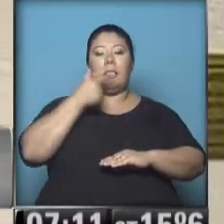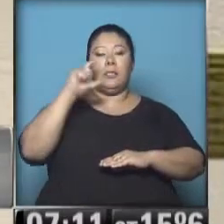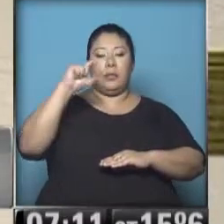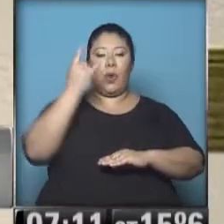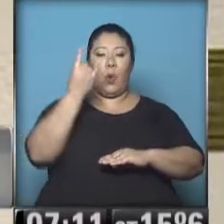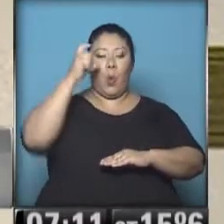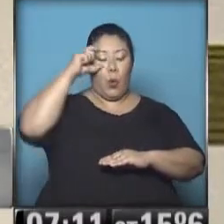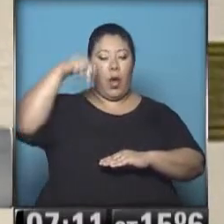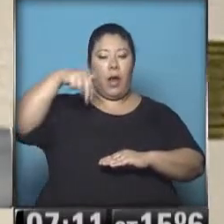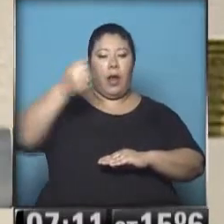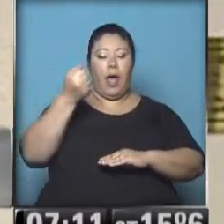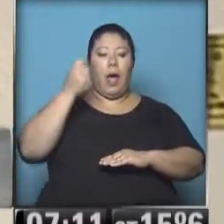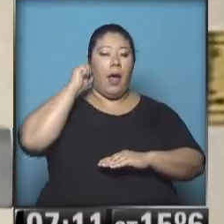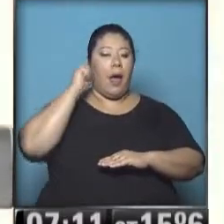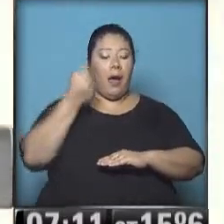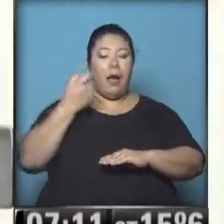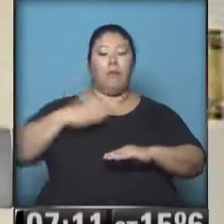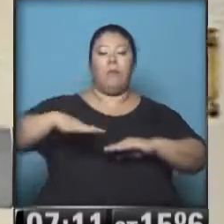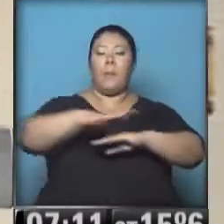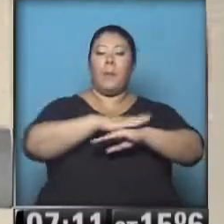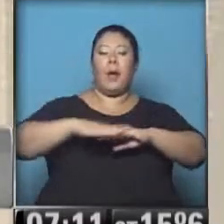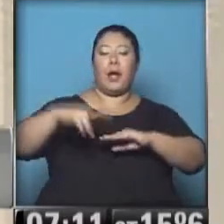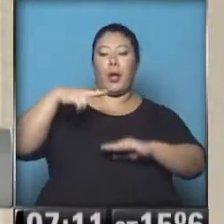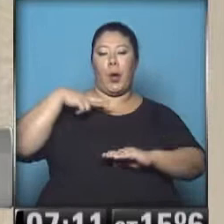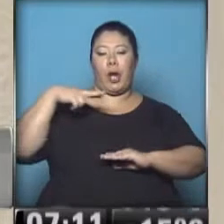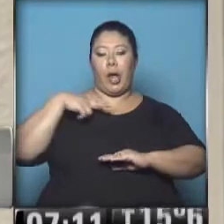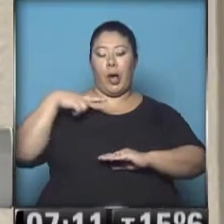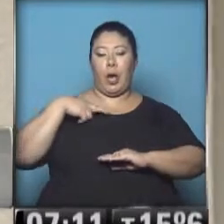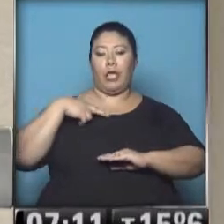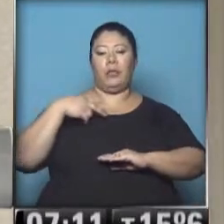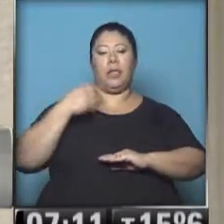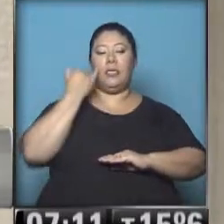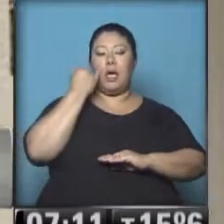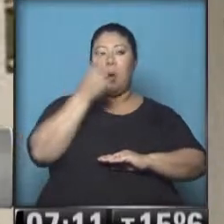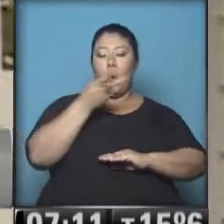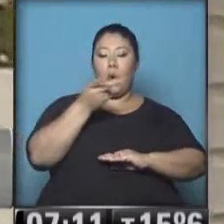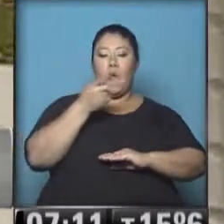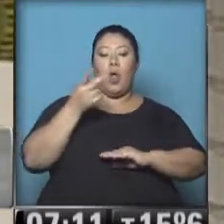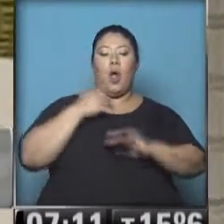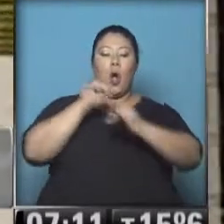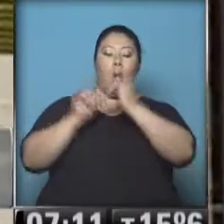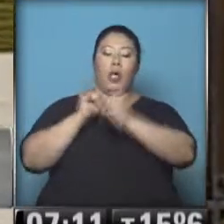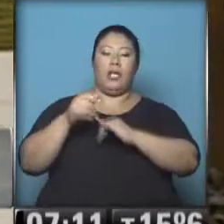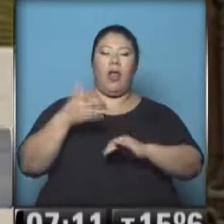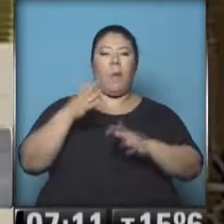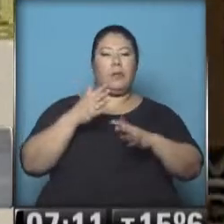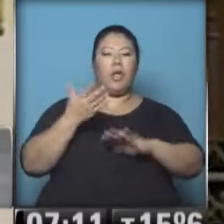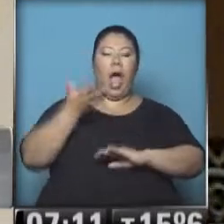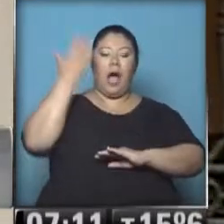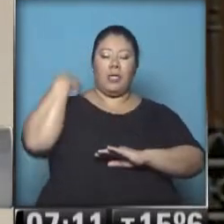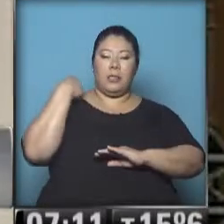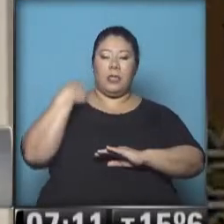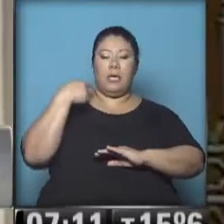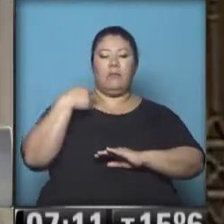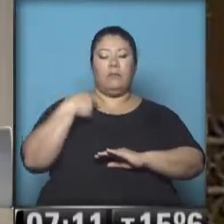barrio porteño de la Recoleta, como bien adelantaban ustedes, en la tarde-noche de ayer, a partir de las 20, 21 horas, se sabía,